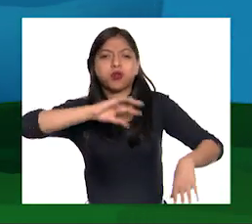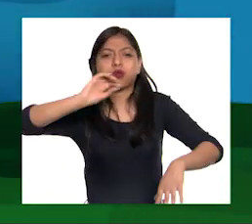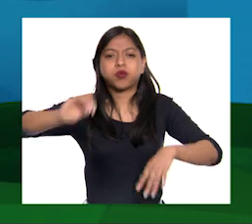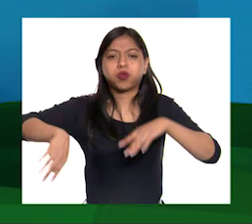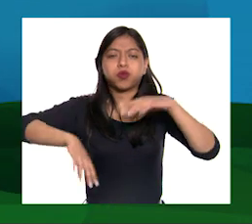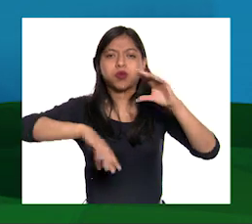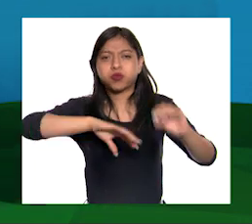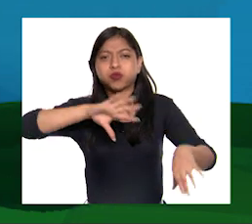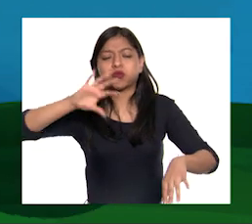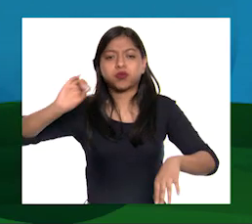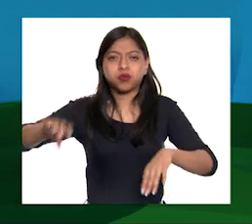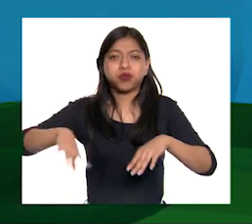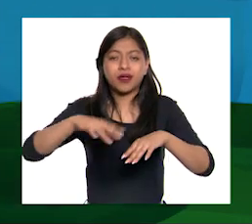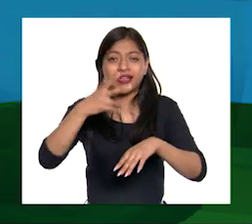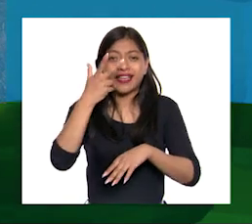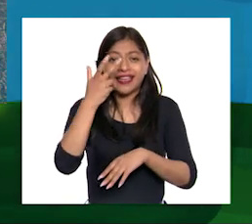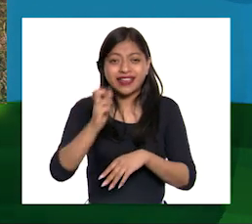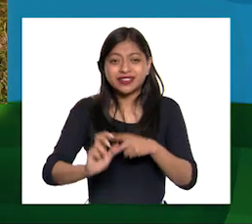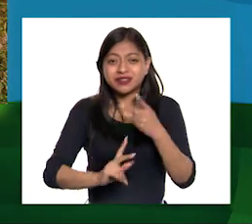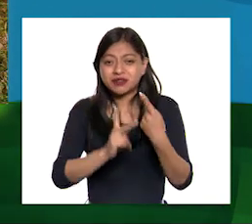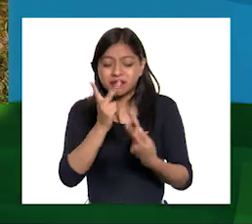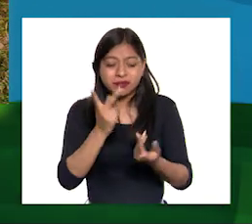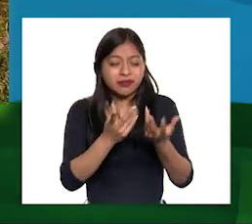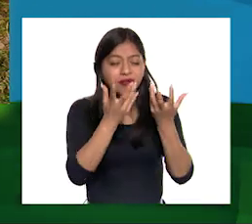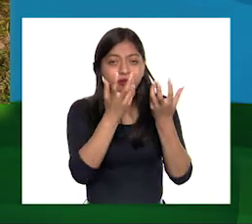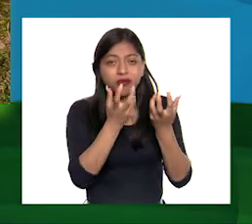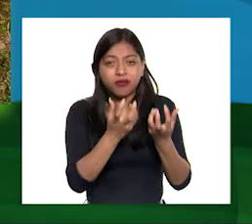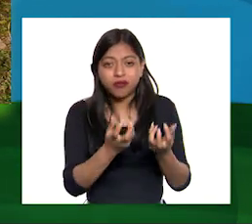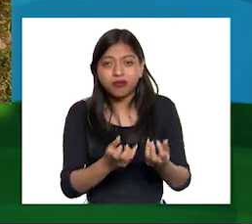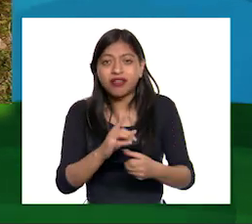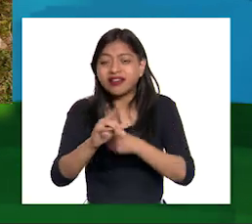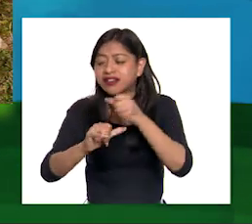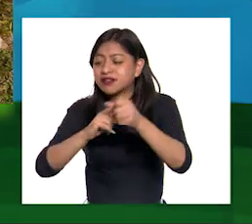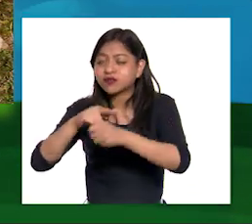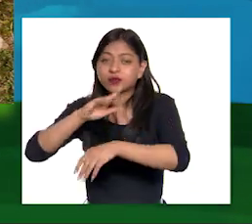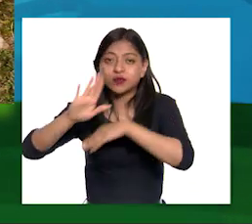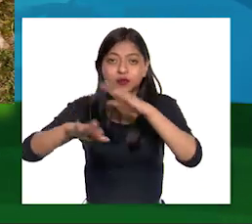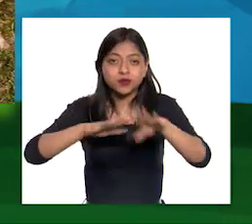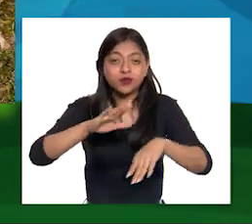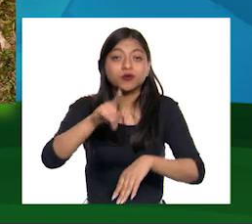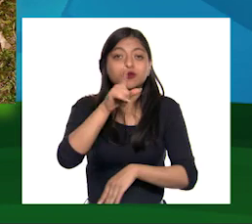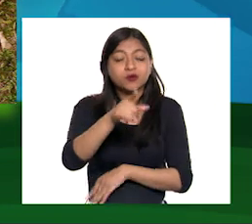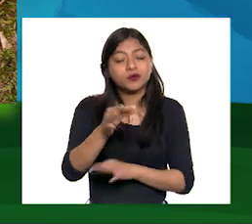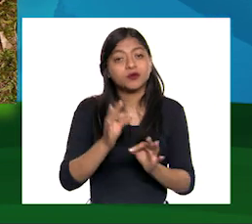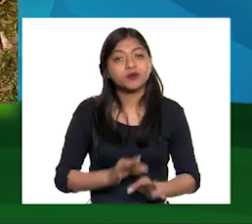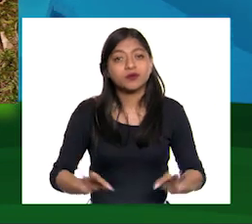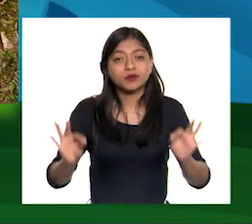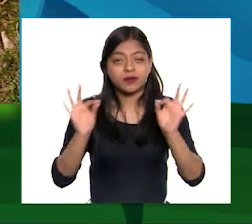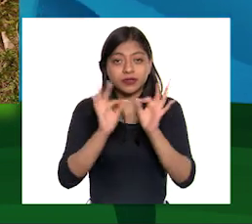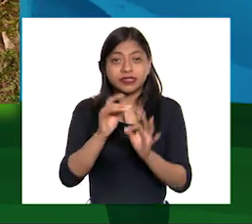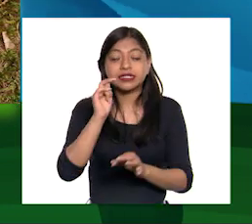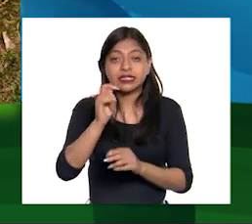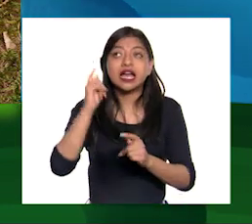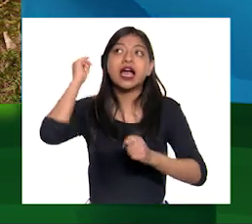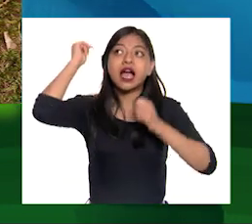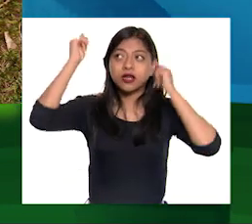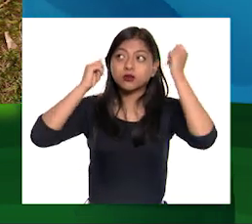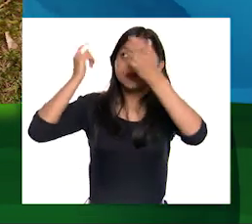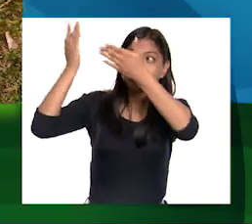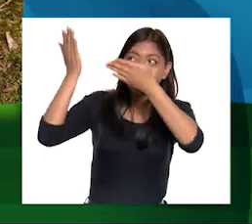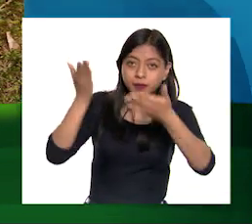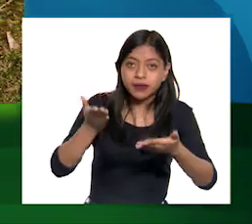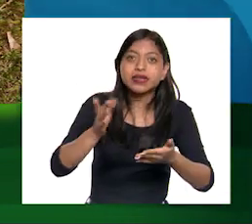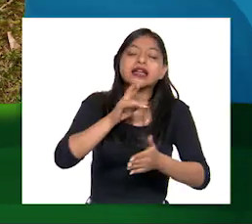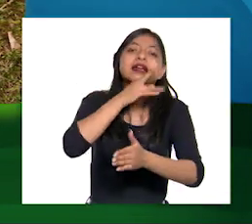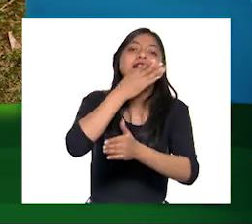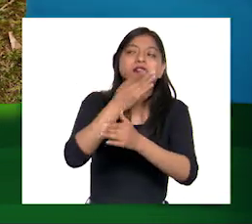las especies animales y vegetales de los lugares visitados Por eso es importante cambiar a formas de turismo responsable con